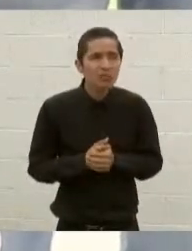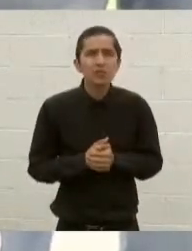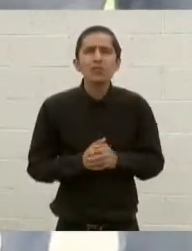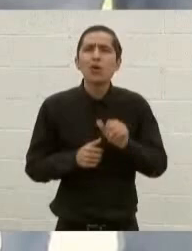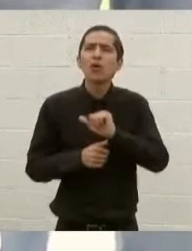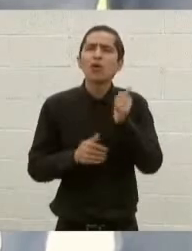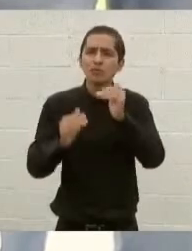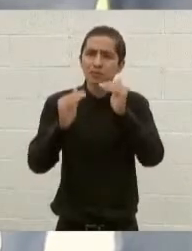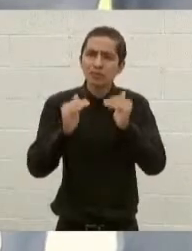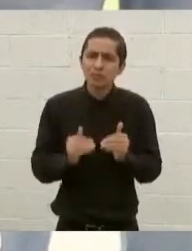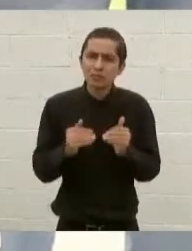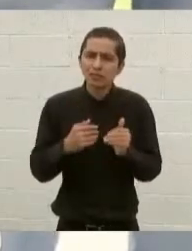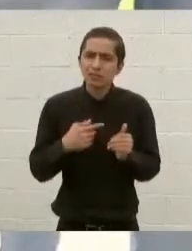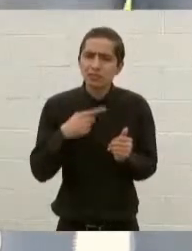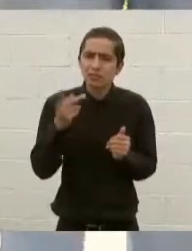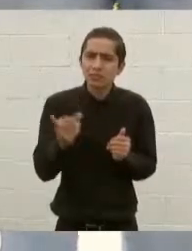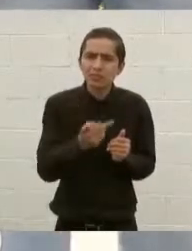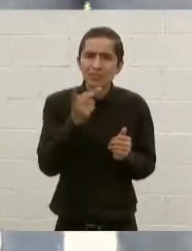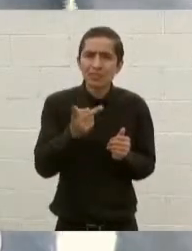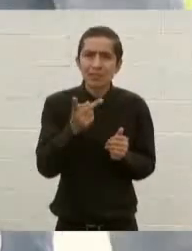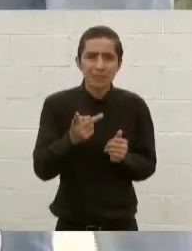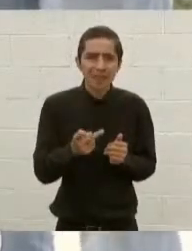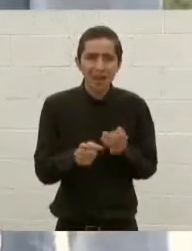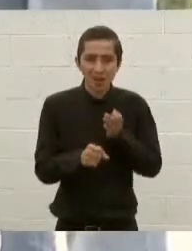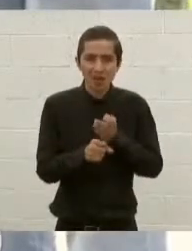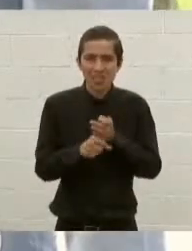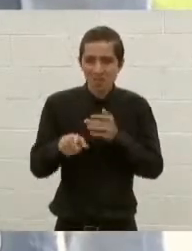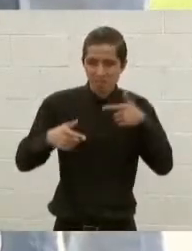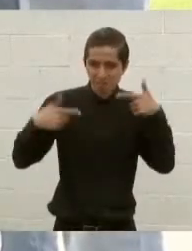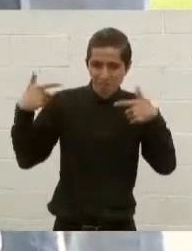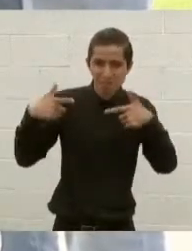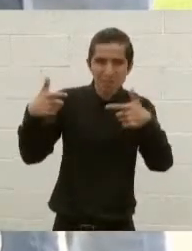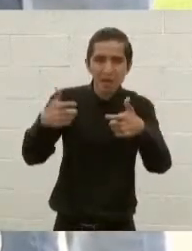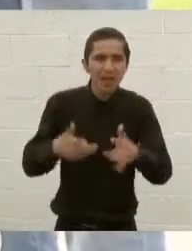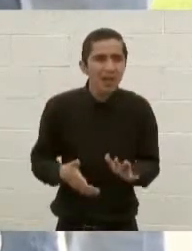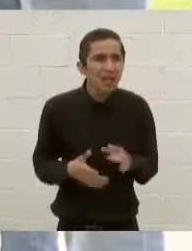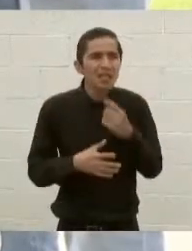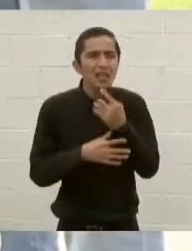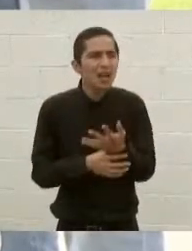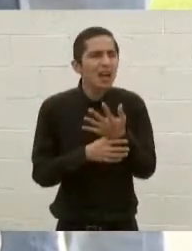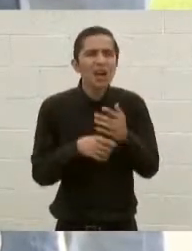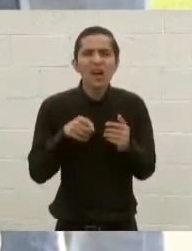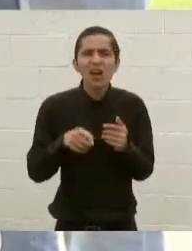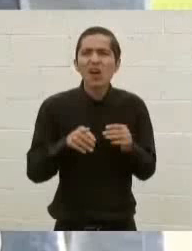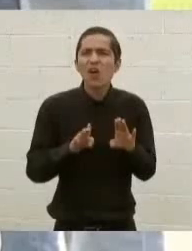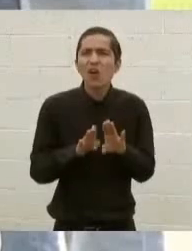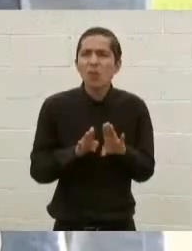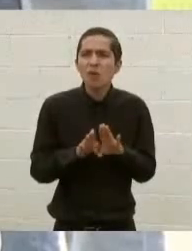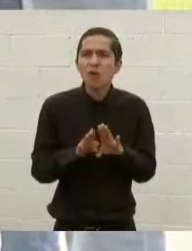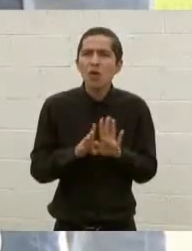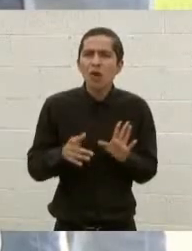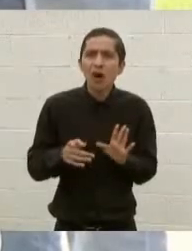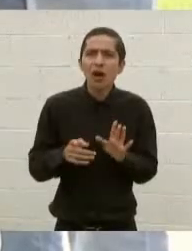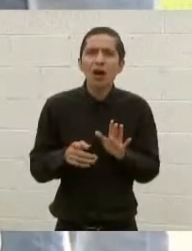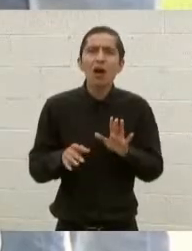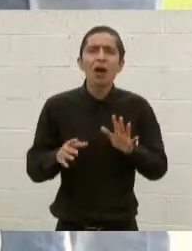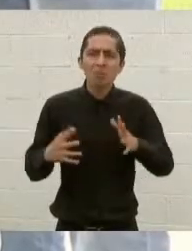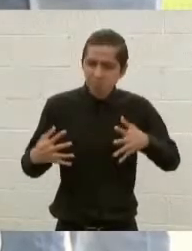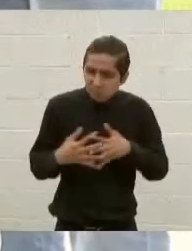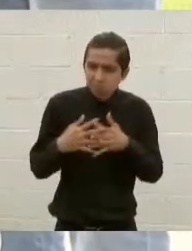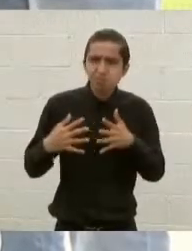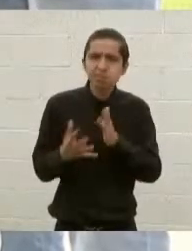Y por otra parte, respecto al atentado, en el gobierno federal no toman este ataque como una declaración de guerra